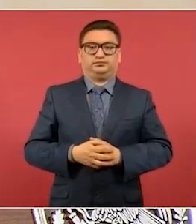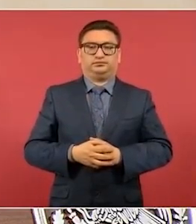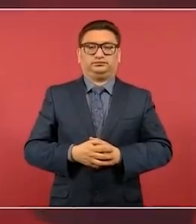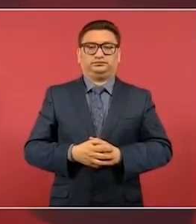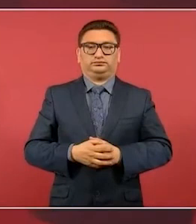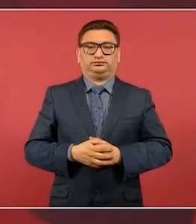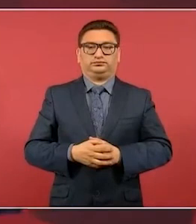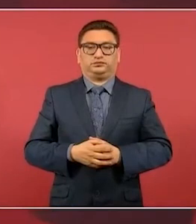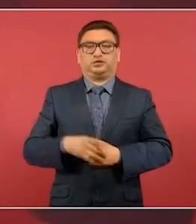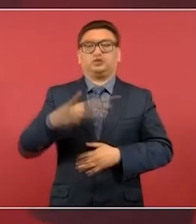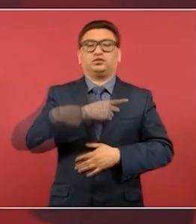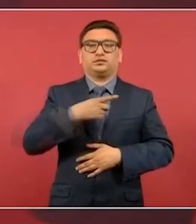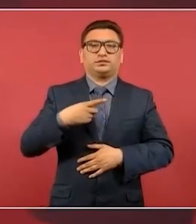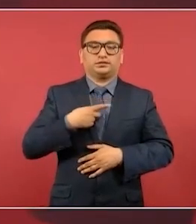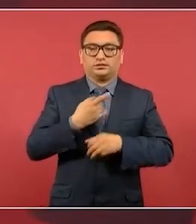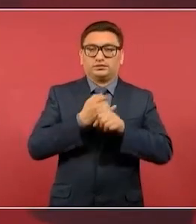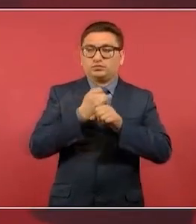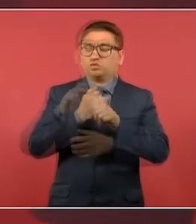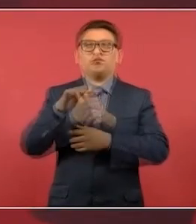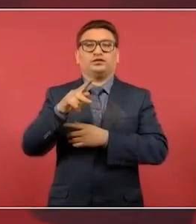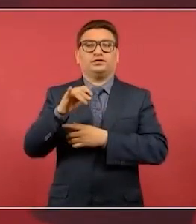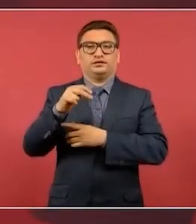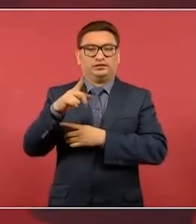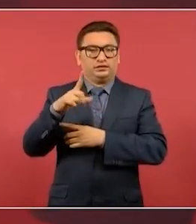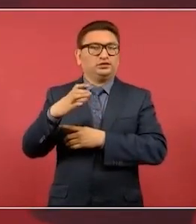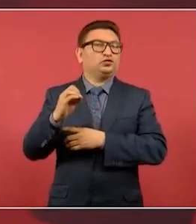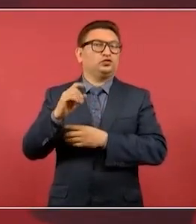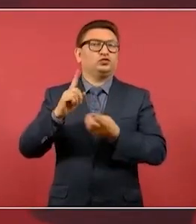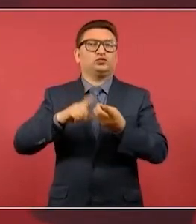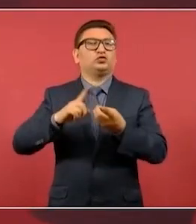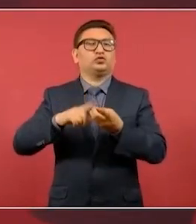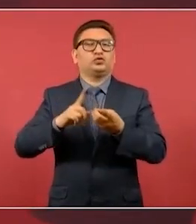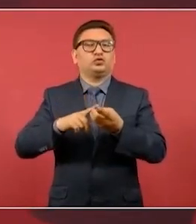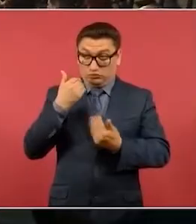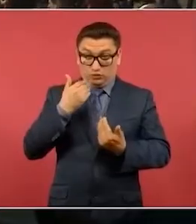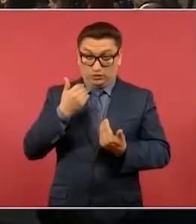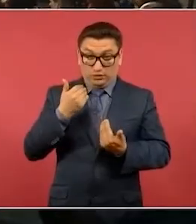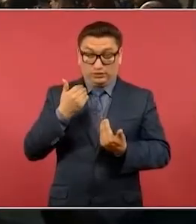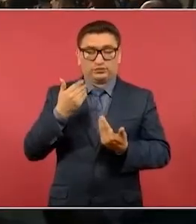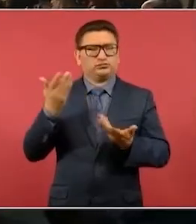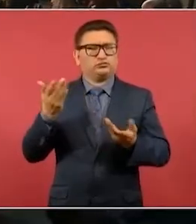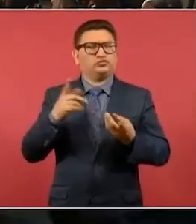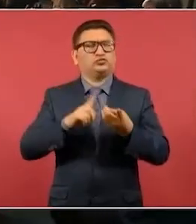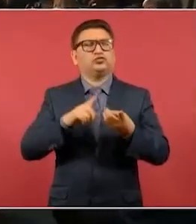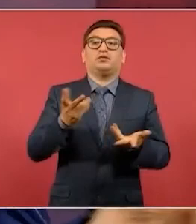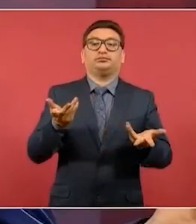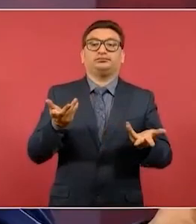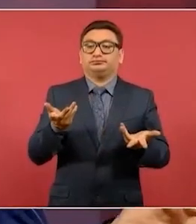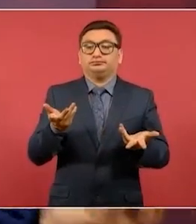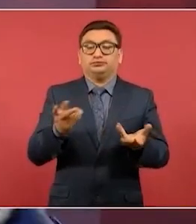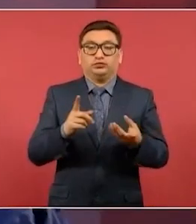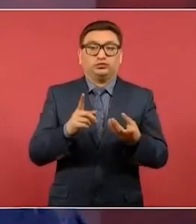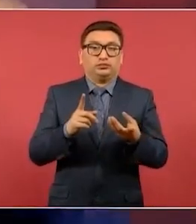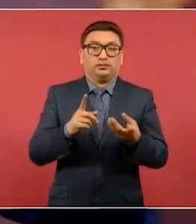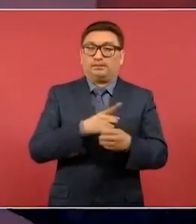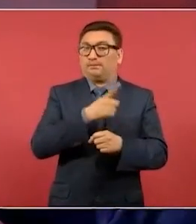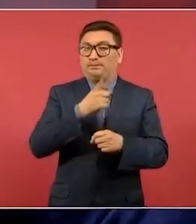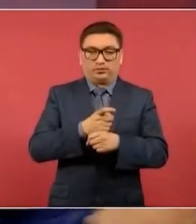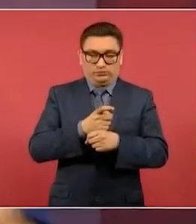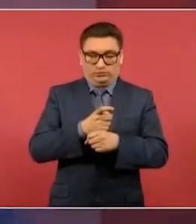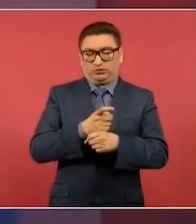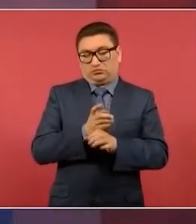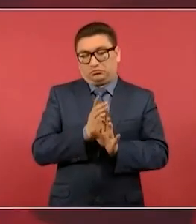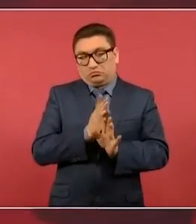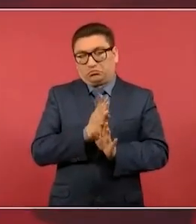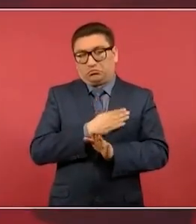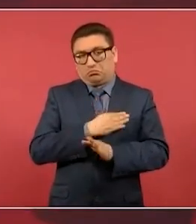en dónde se produce el fentanil. Si no se produce en China, ¿en dónde se produce? Lo primero, y qué bueno